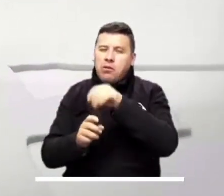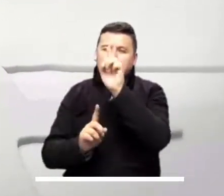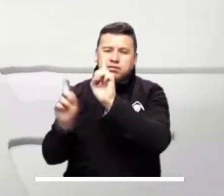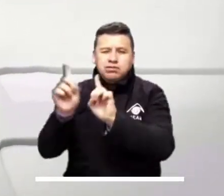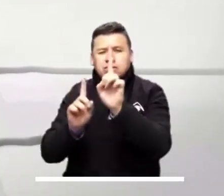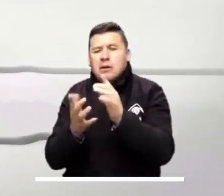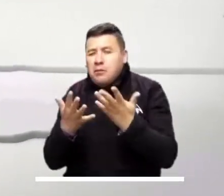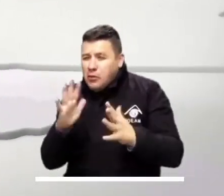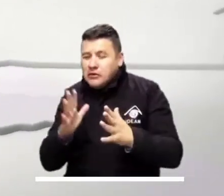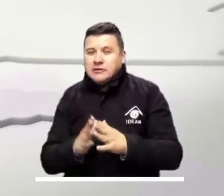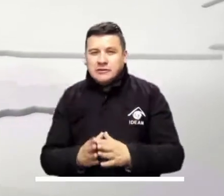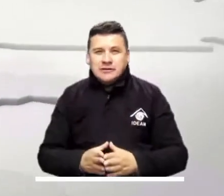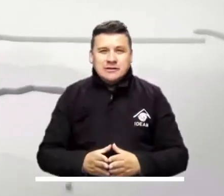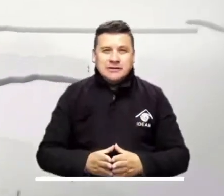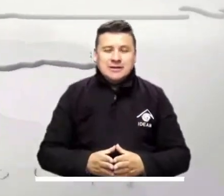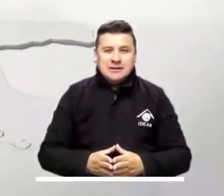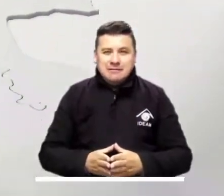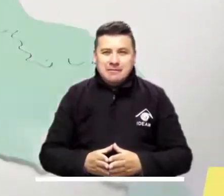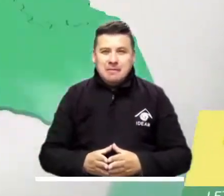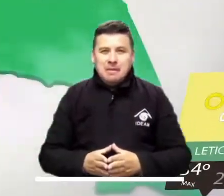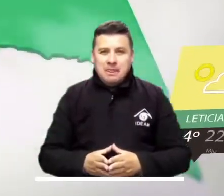descarta actividad eléctrica en la zona.